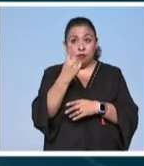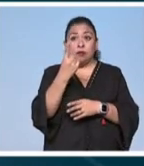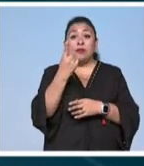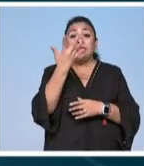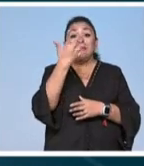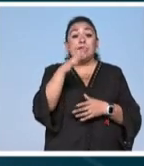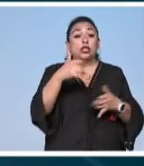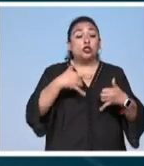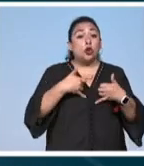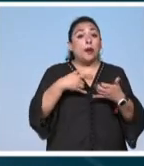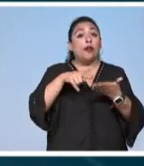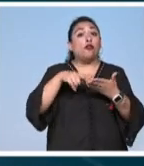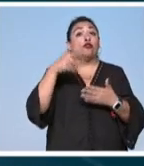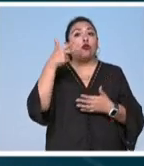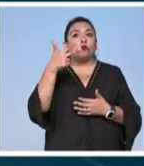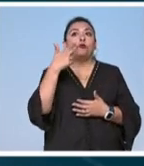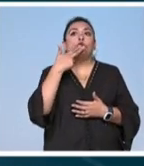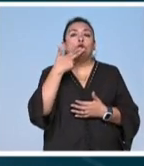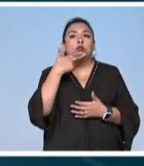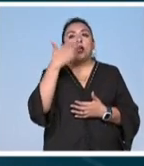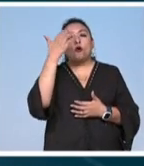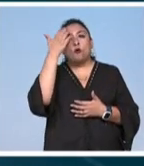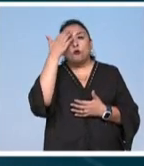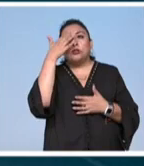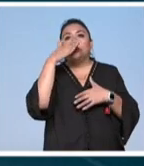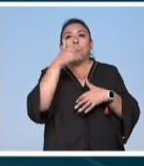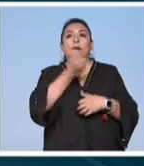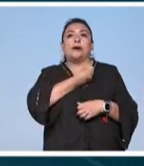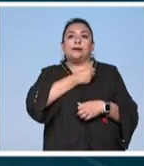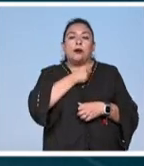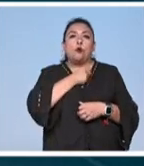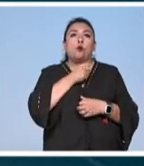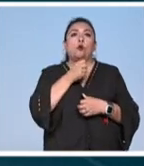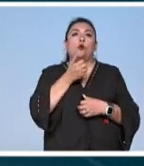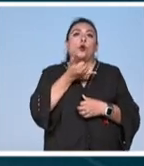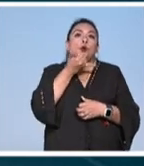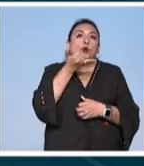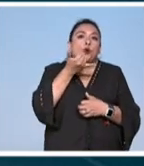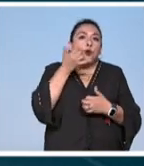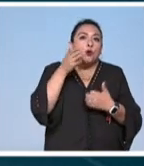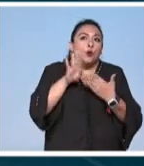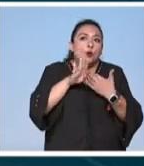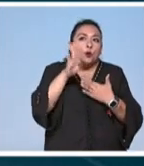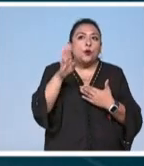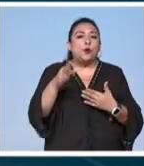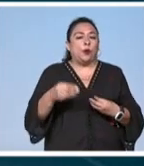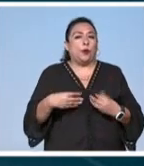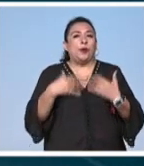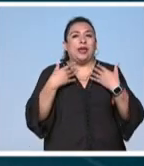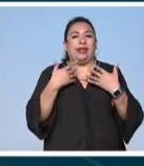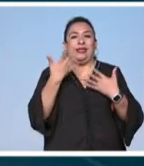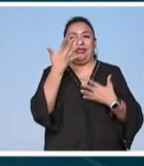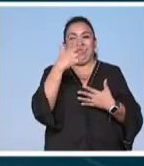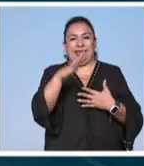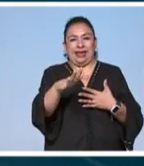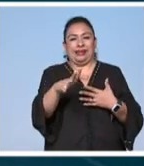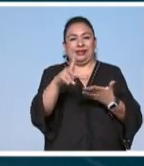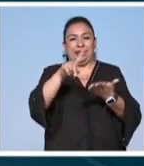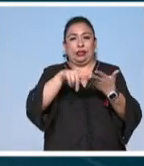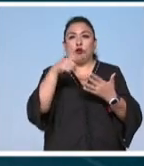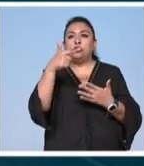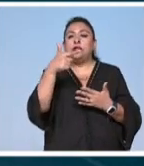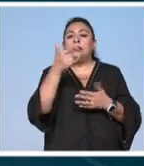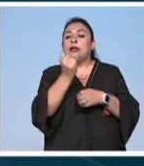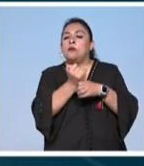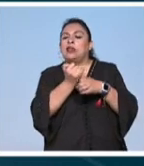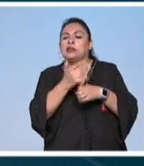8 de cada 10 jóvenes lo usan para conocer más sobre salud prevención y bienestar 7 de cada 10 investigan para saber qué